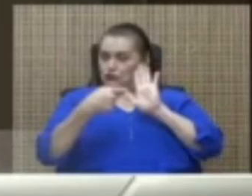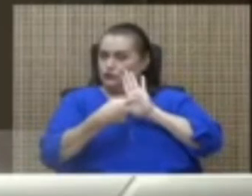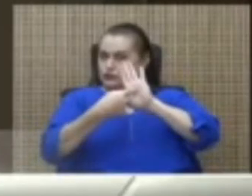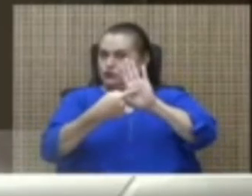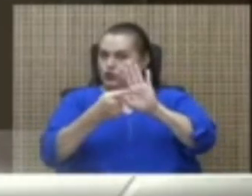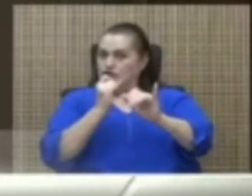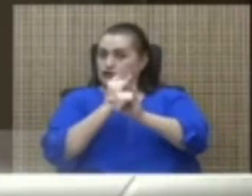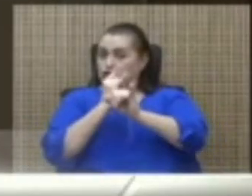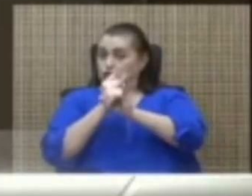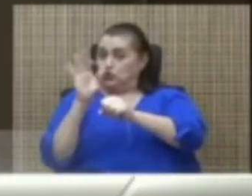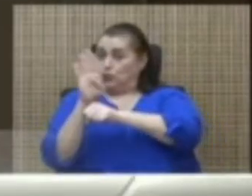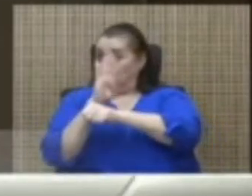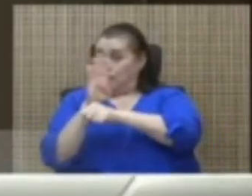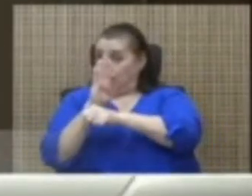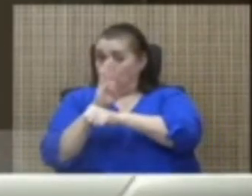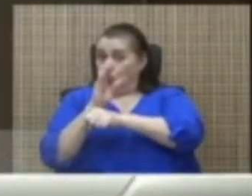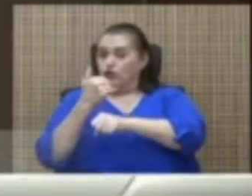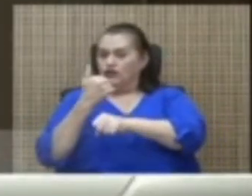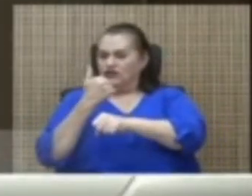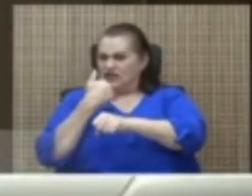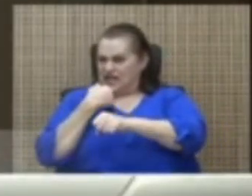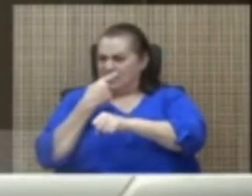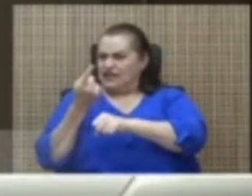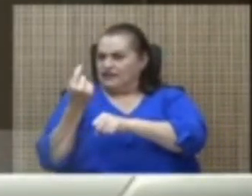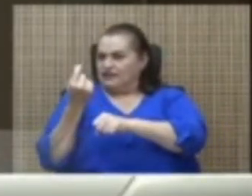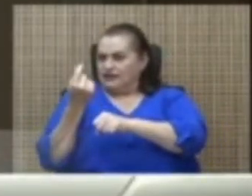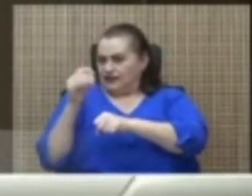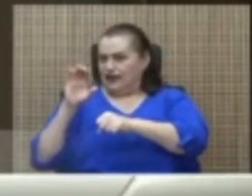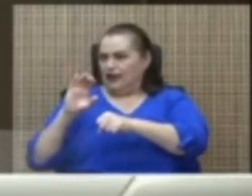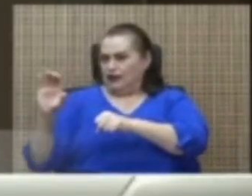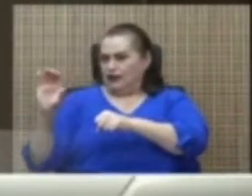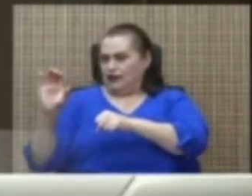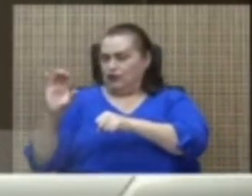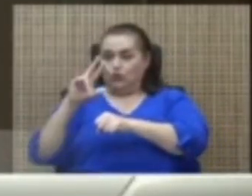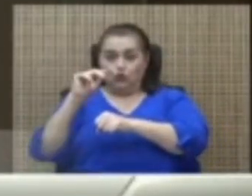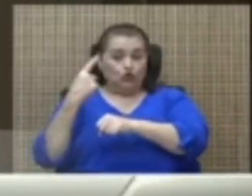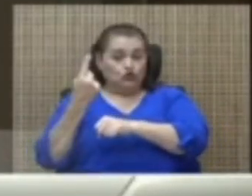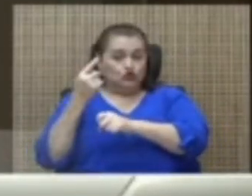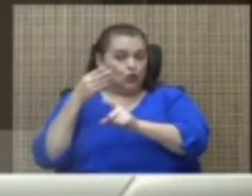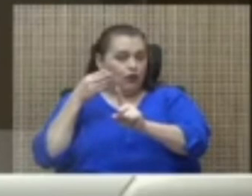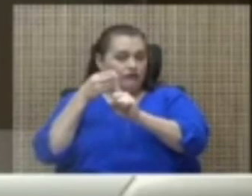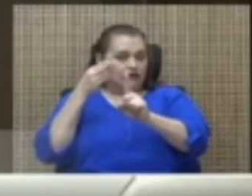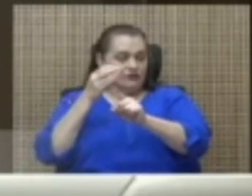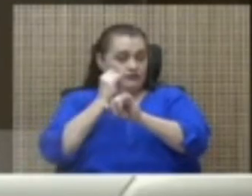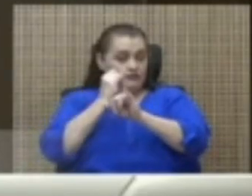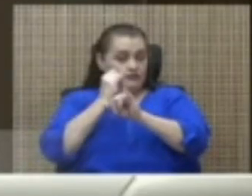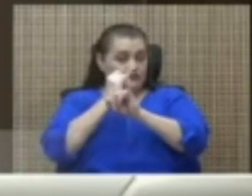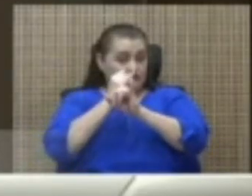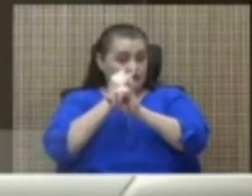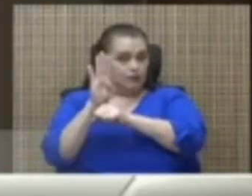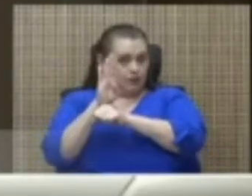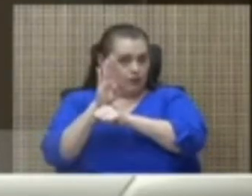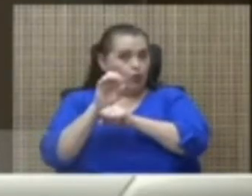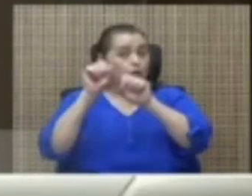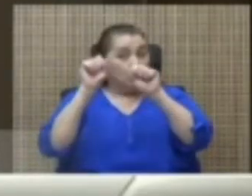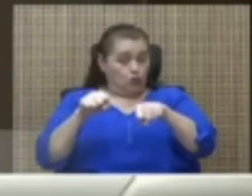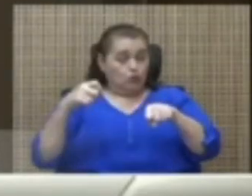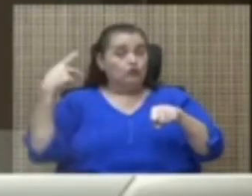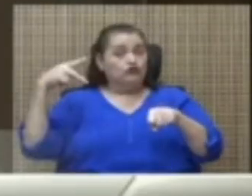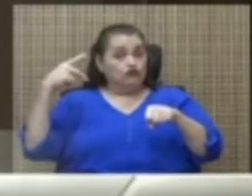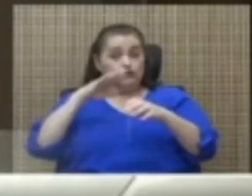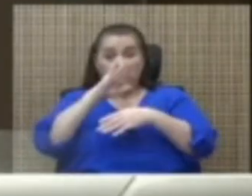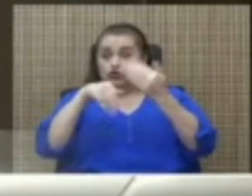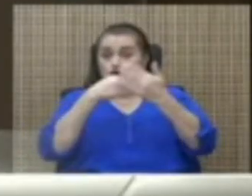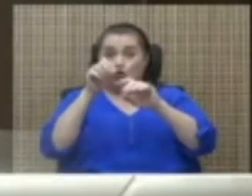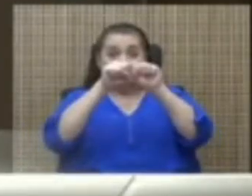institución bancaria tuviera una corrida de dinero y esto no sólo afectaba a la institución bancaria, pudo haber puesto en riesgo a todo el